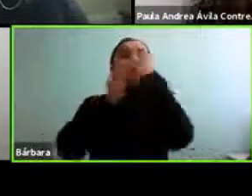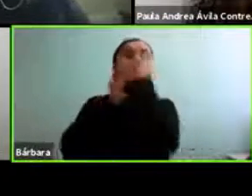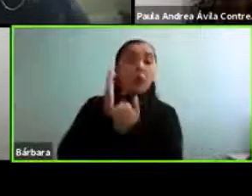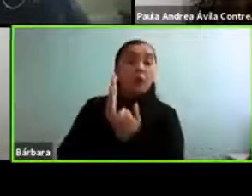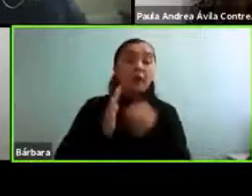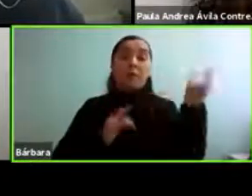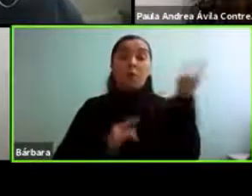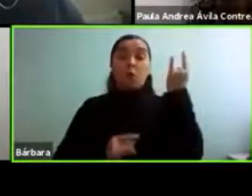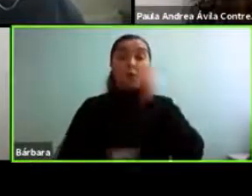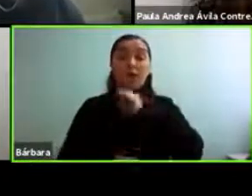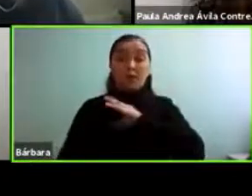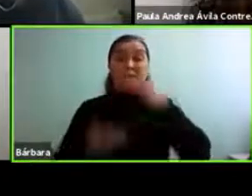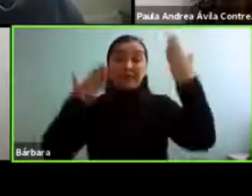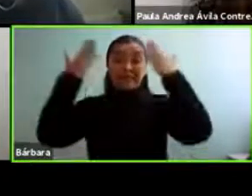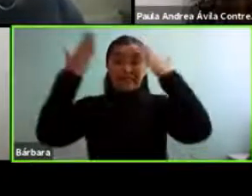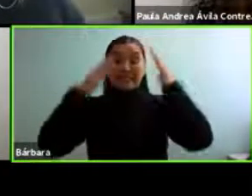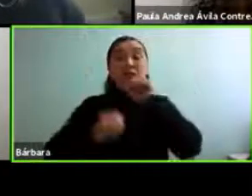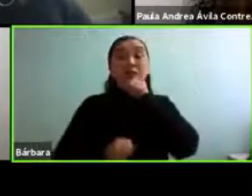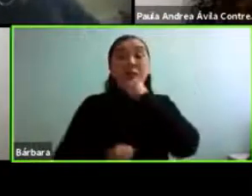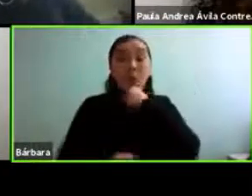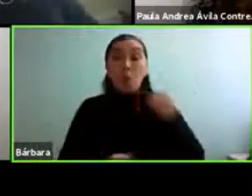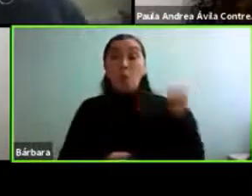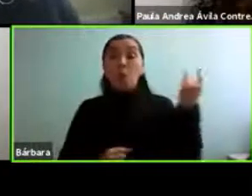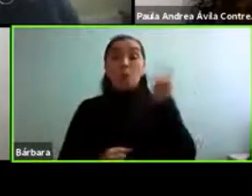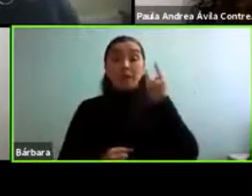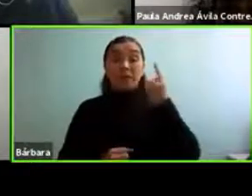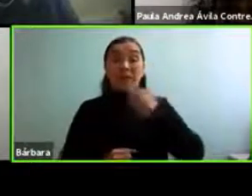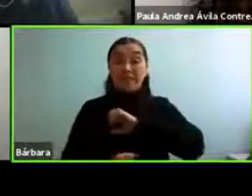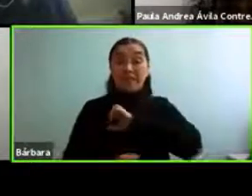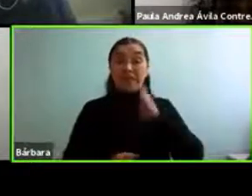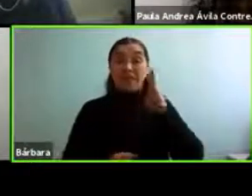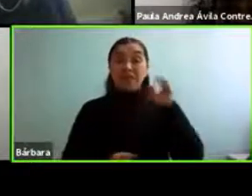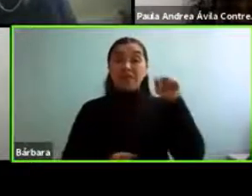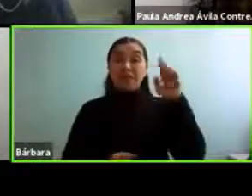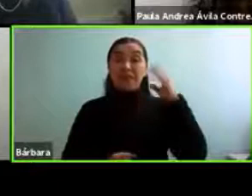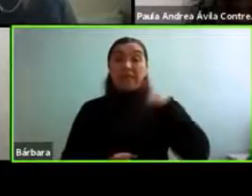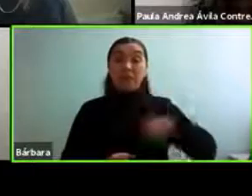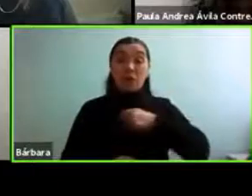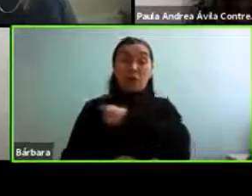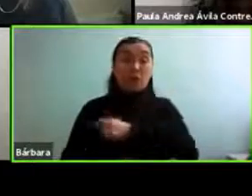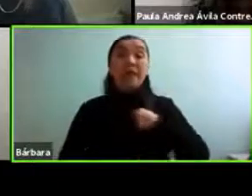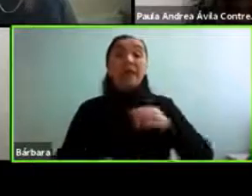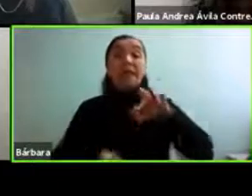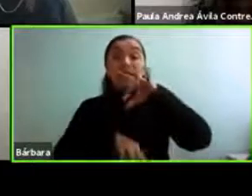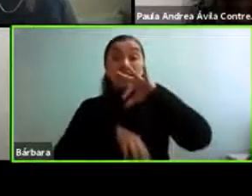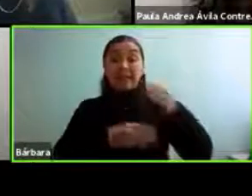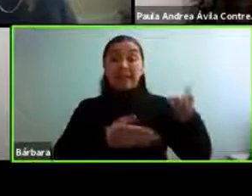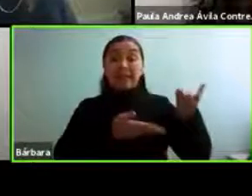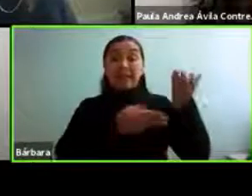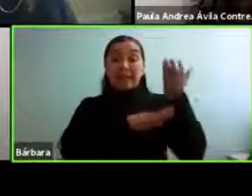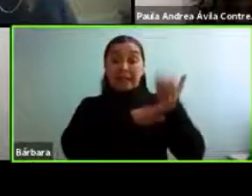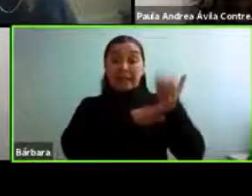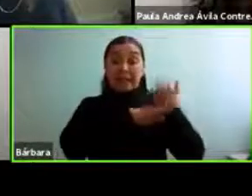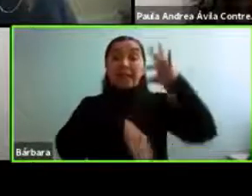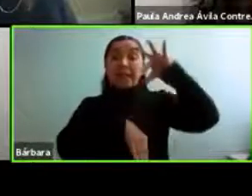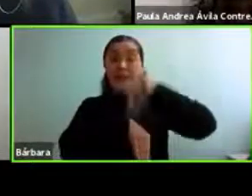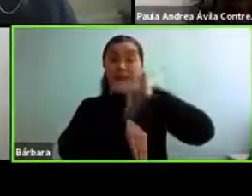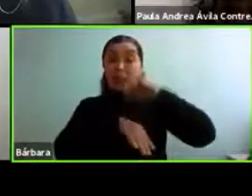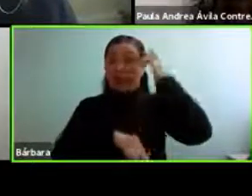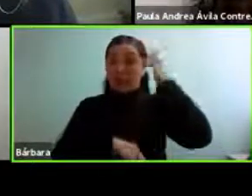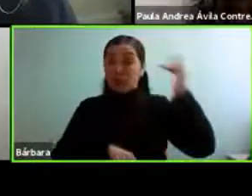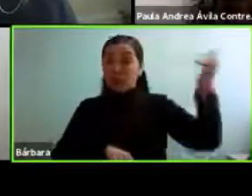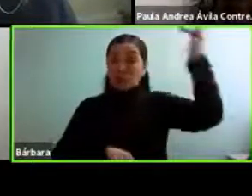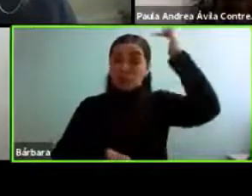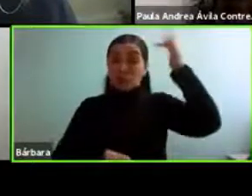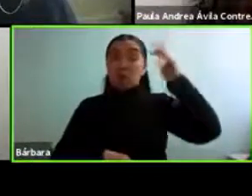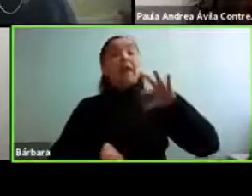psicogerontología por la Universidad de Barcelona y candidata a doctora en medicina e investigación traslacional en